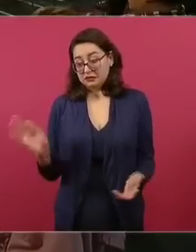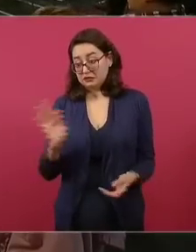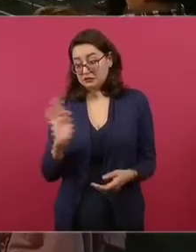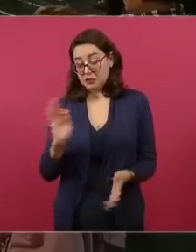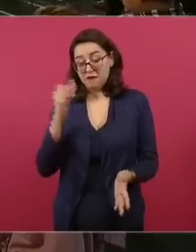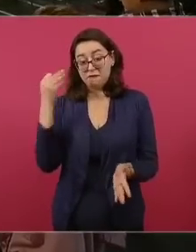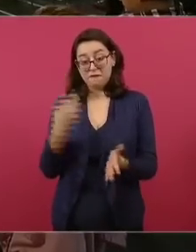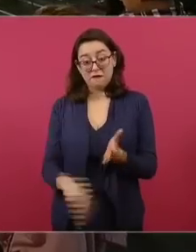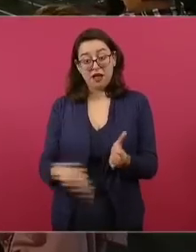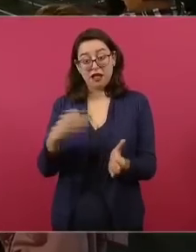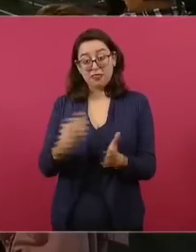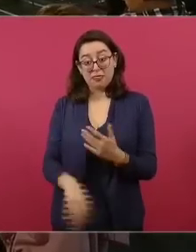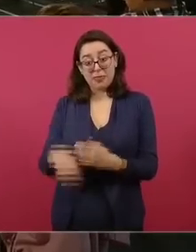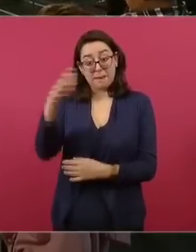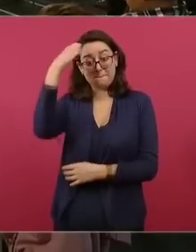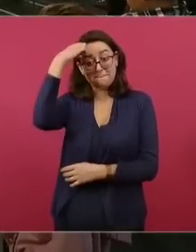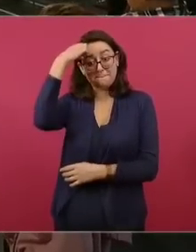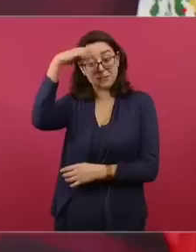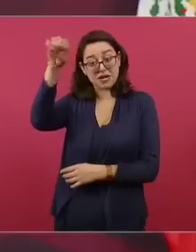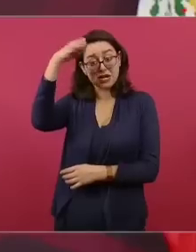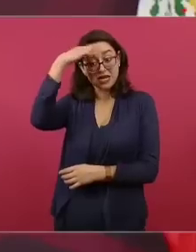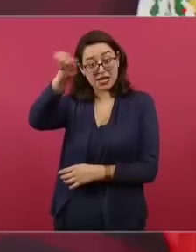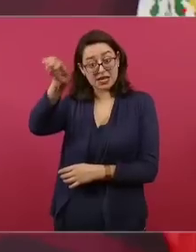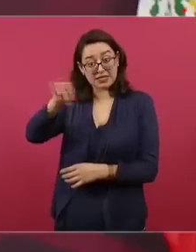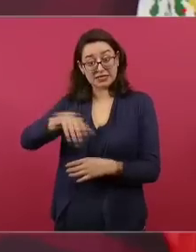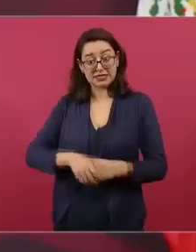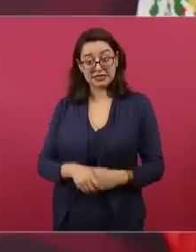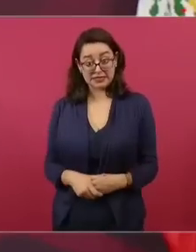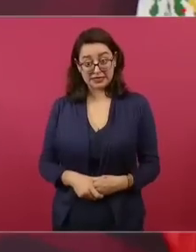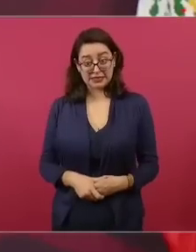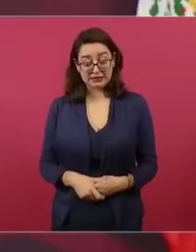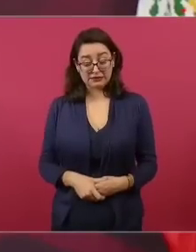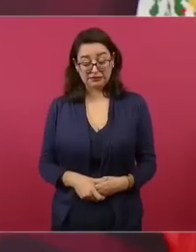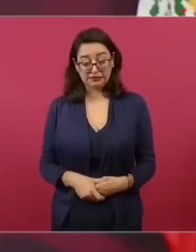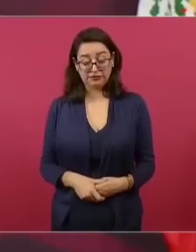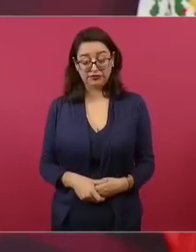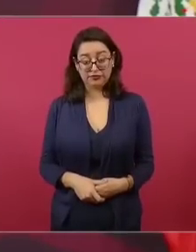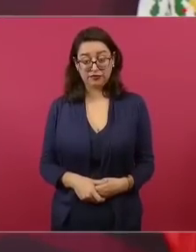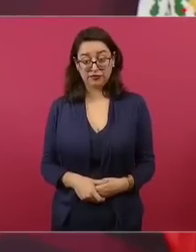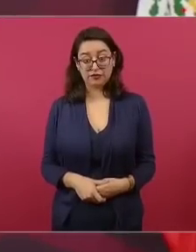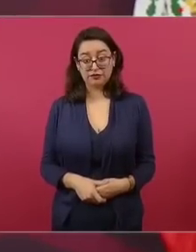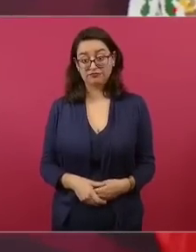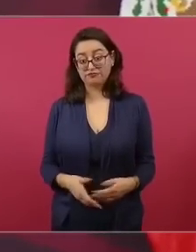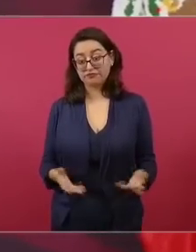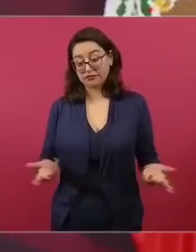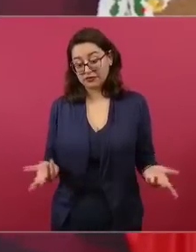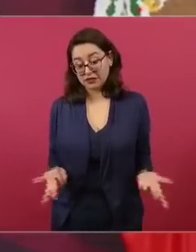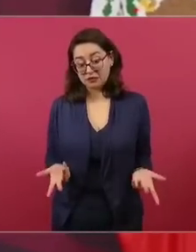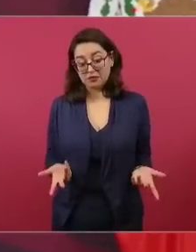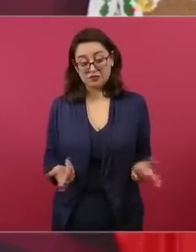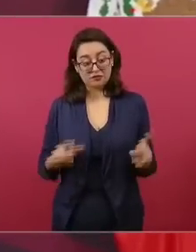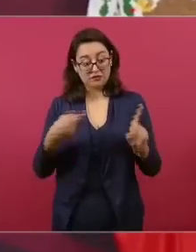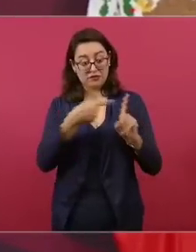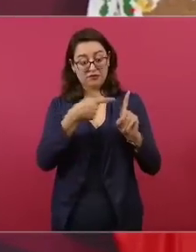porque qué experiencia política puede tener Claudio X,